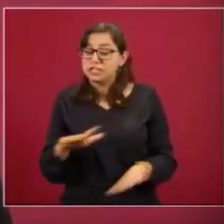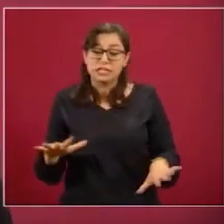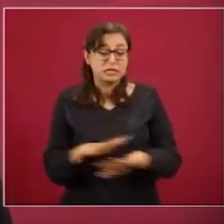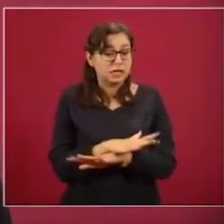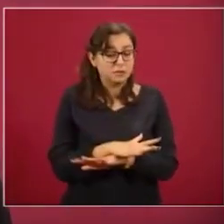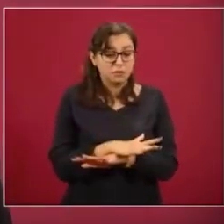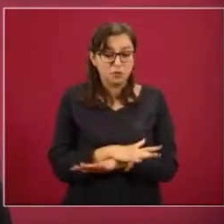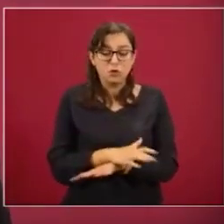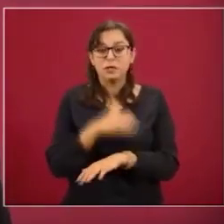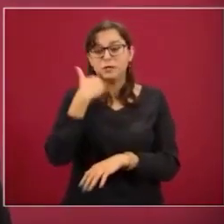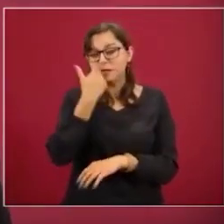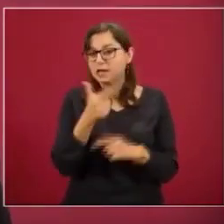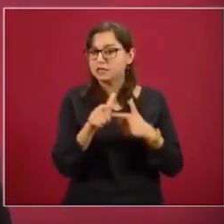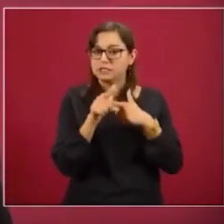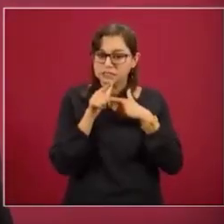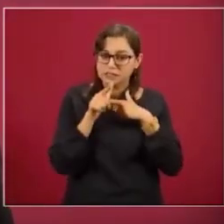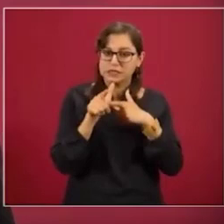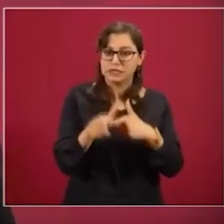quieren mantener el estatus quo.